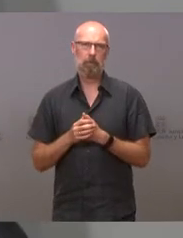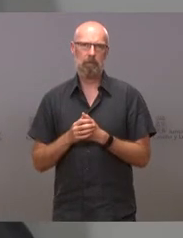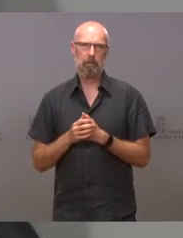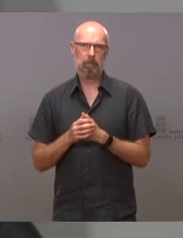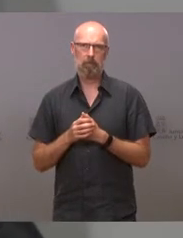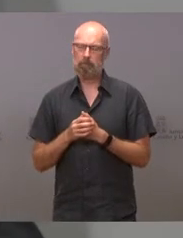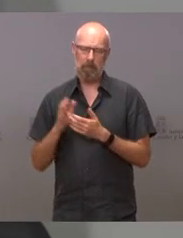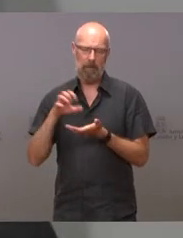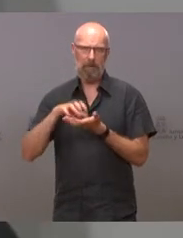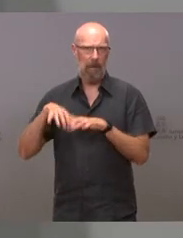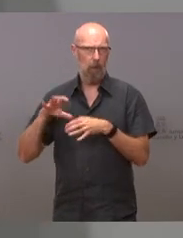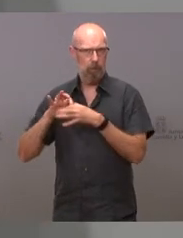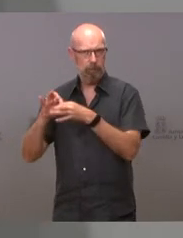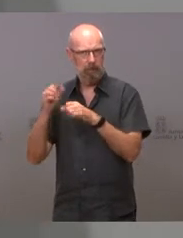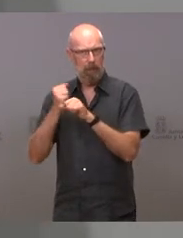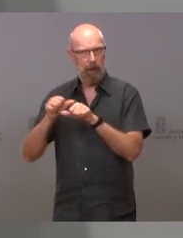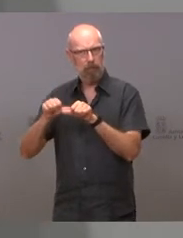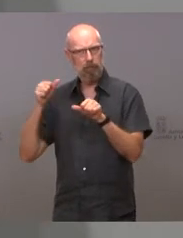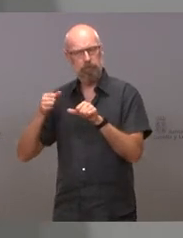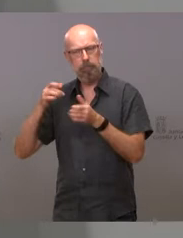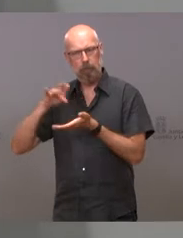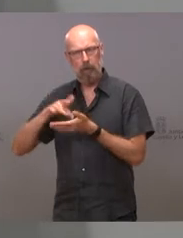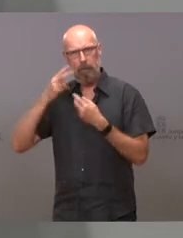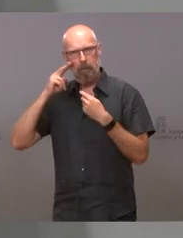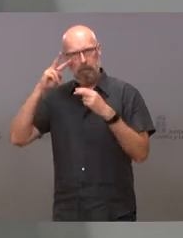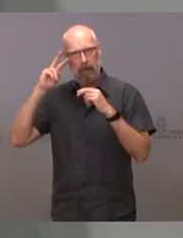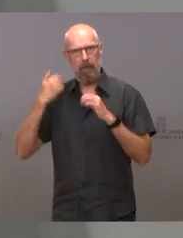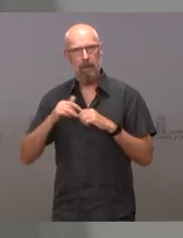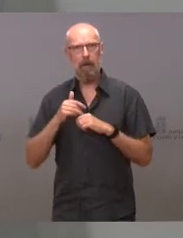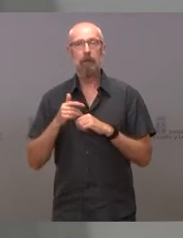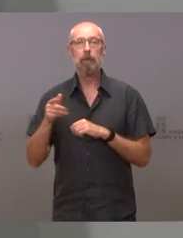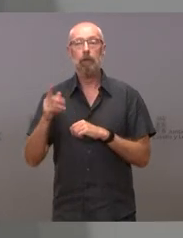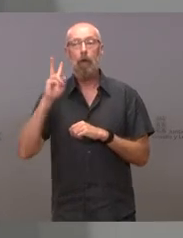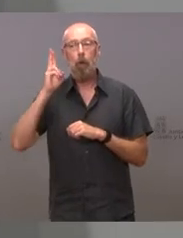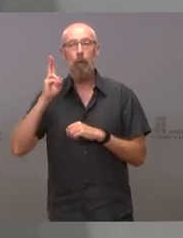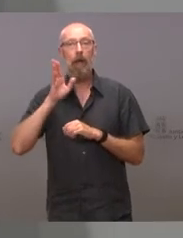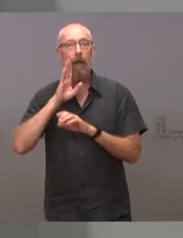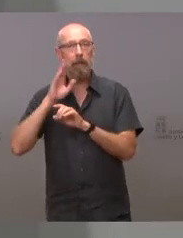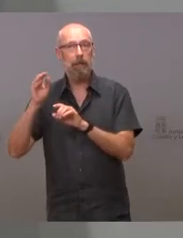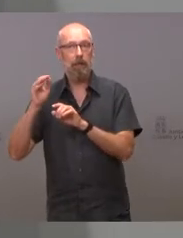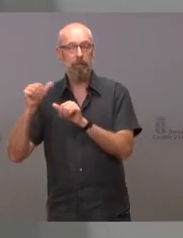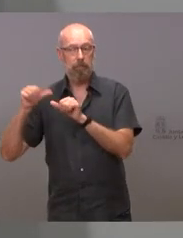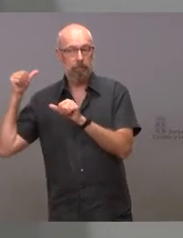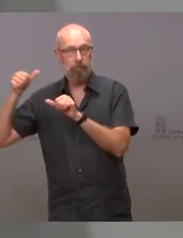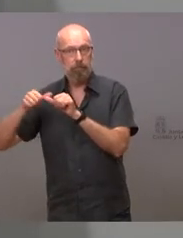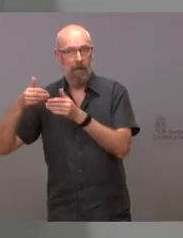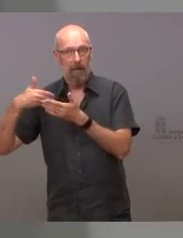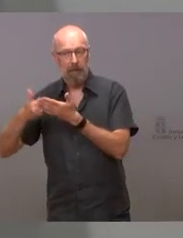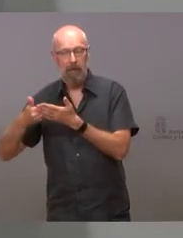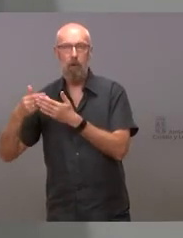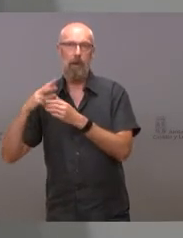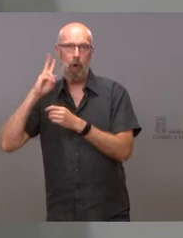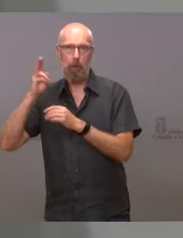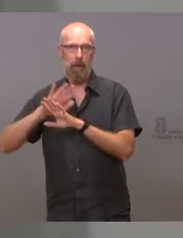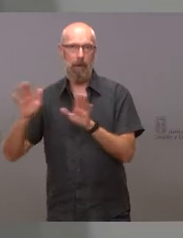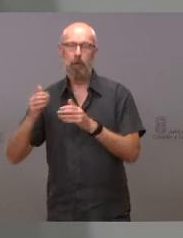de Castilla y León. Cesa, como he dicho, por jubilación Santiago Salas Lechón, a quien agradecemos los servicios prestados,